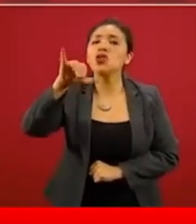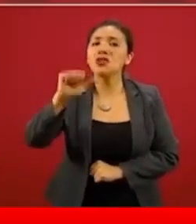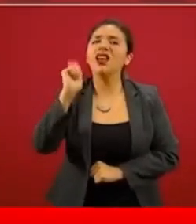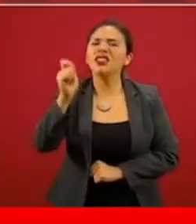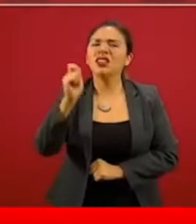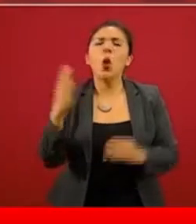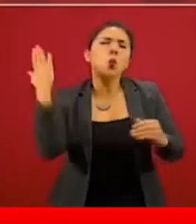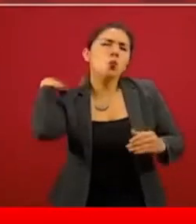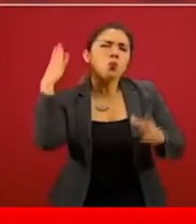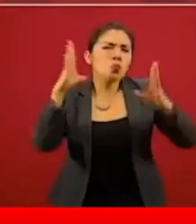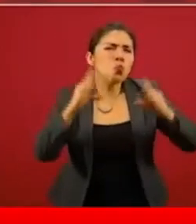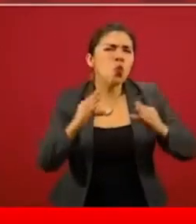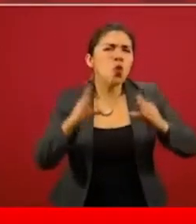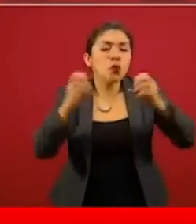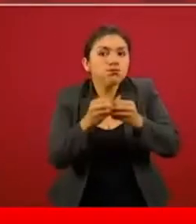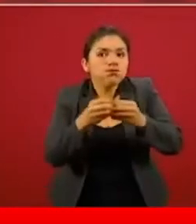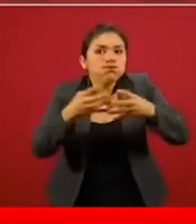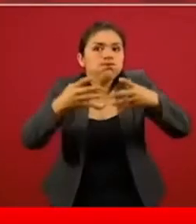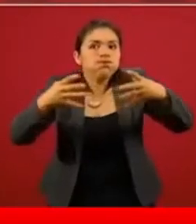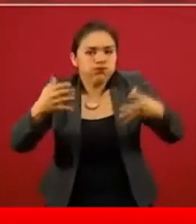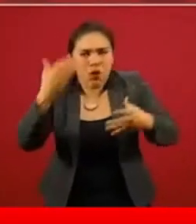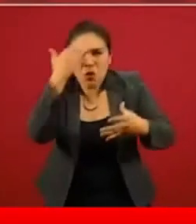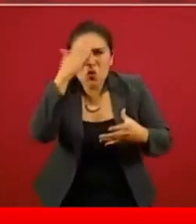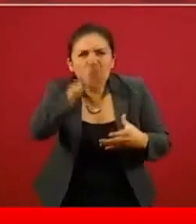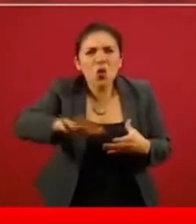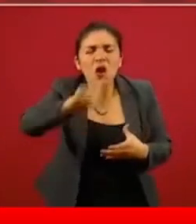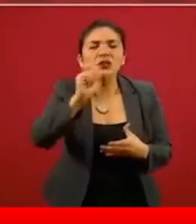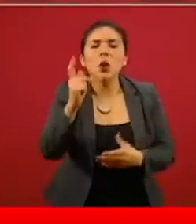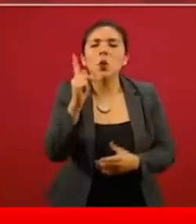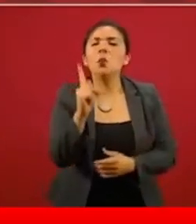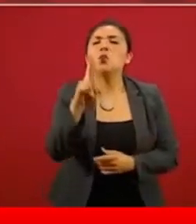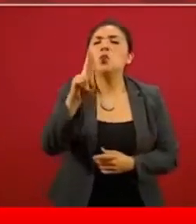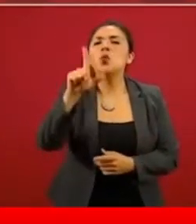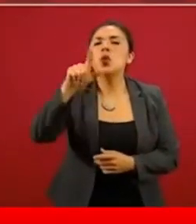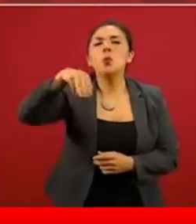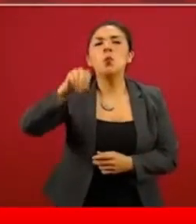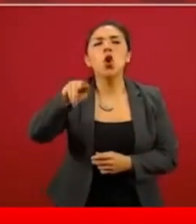los pulmones, popularmente muchas veces conocida como pulmonía,